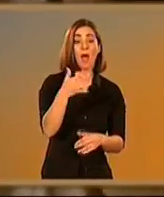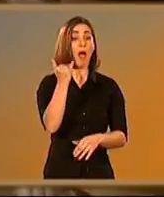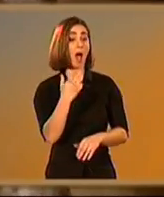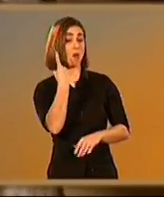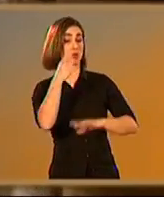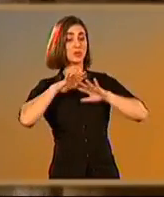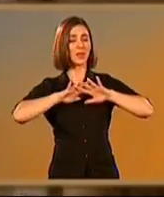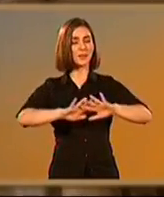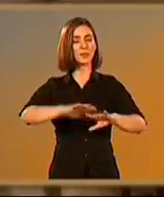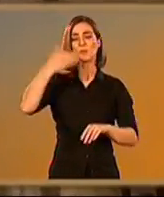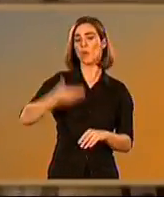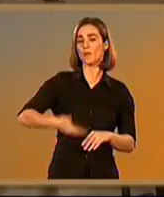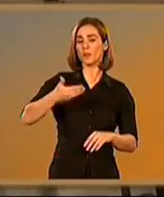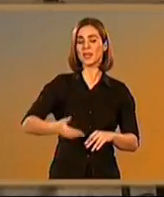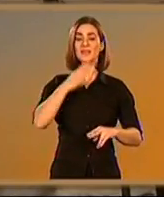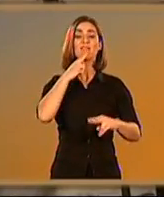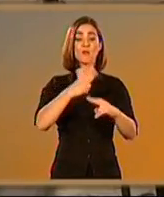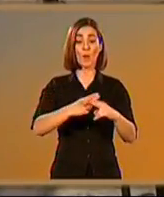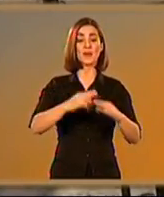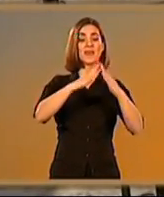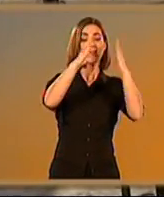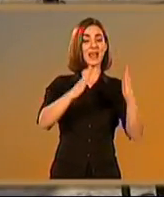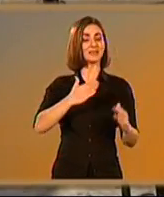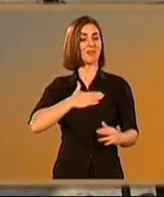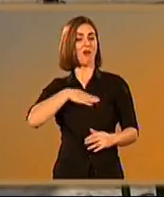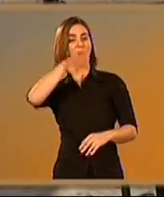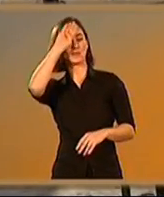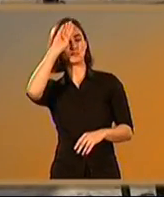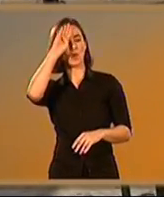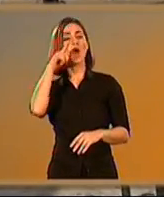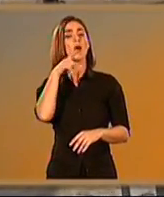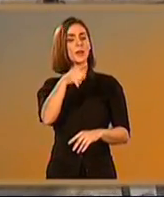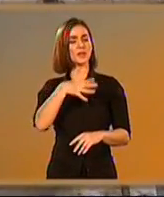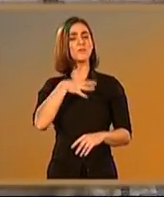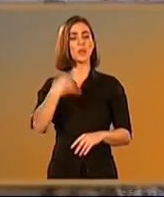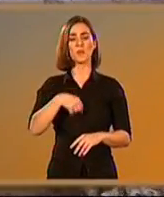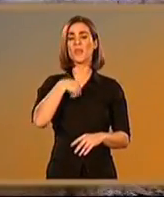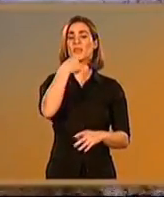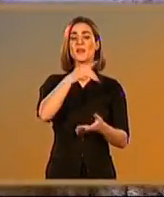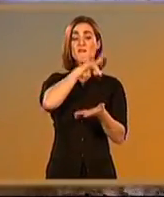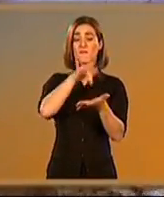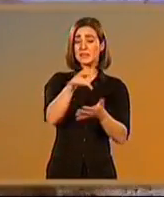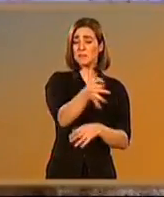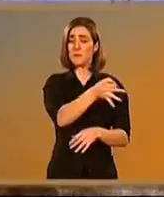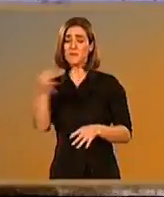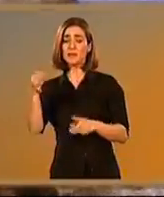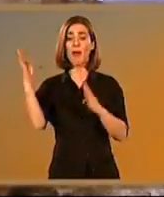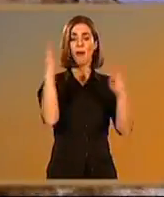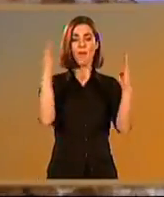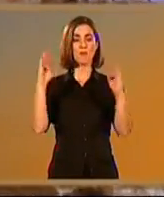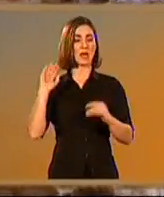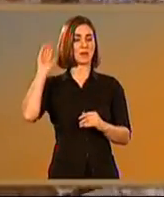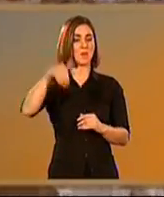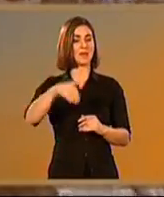probablemente el más fascinante el yacimiento de la Casa del Obispo, en el que se ha podido datar con exactitud el